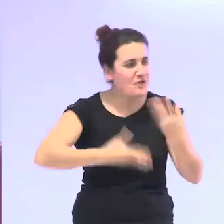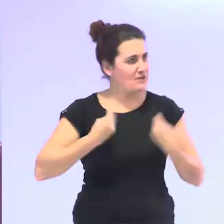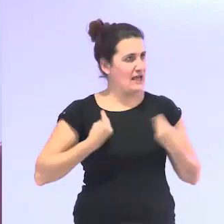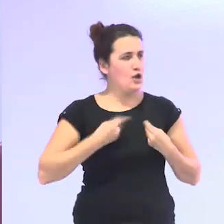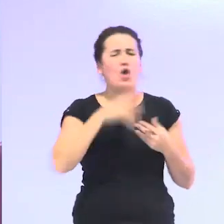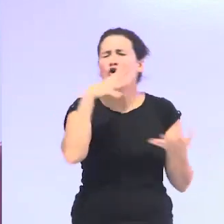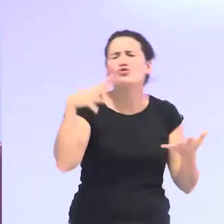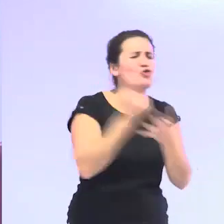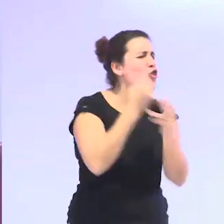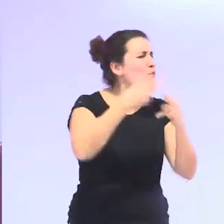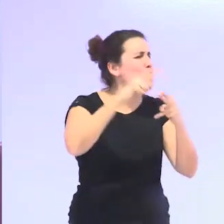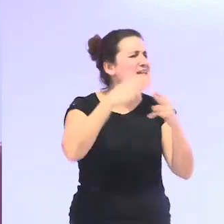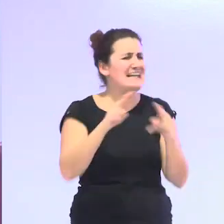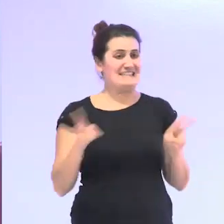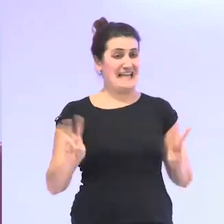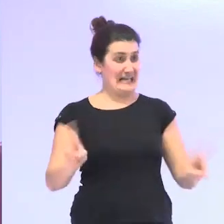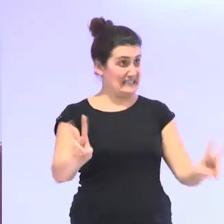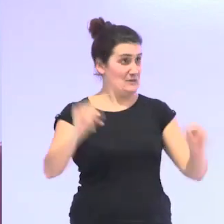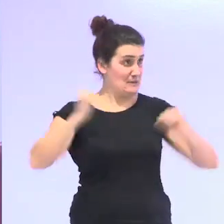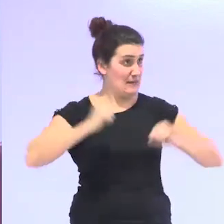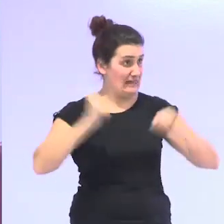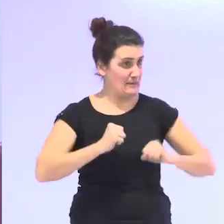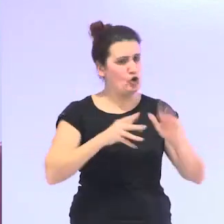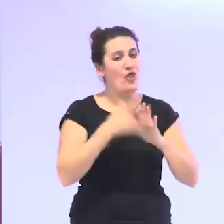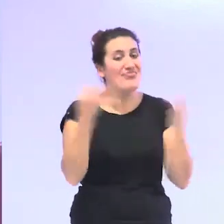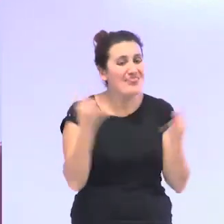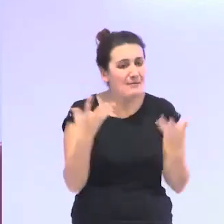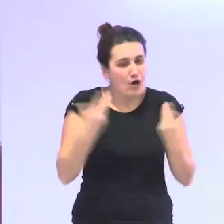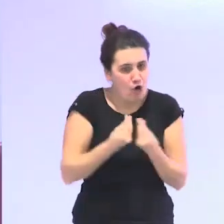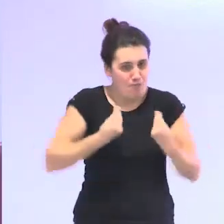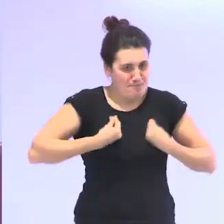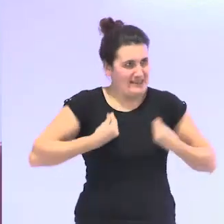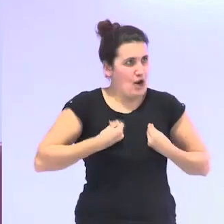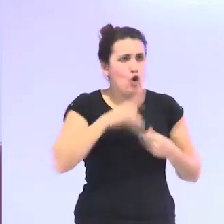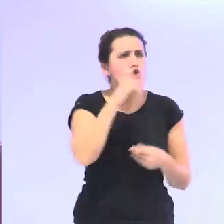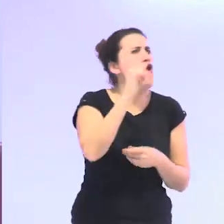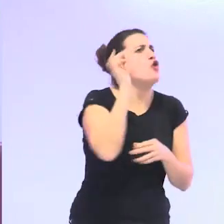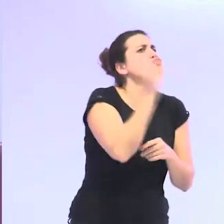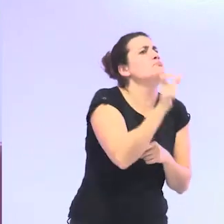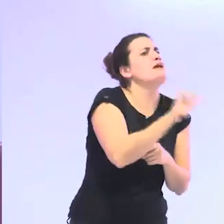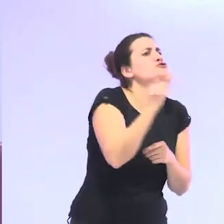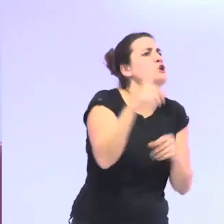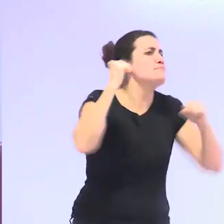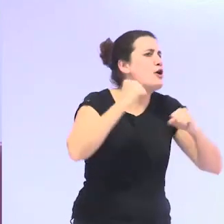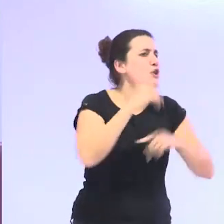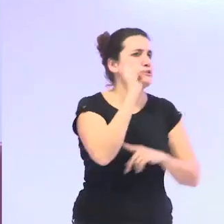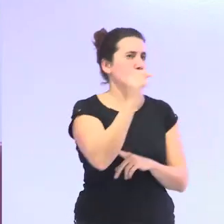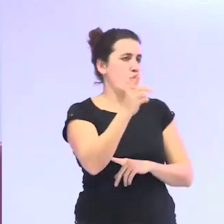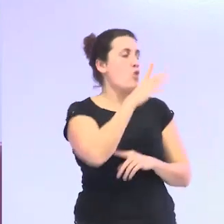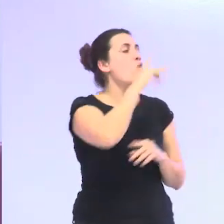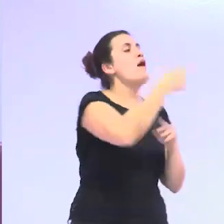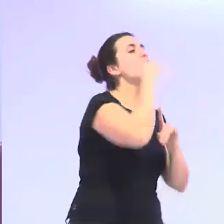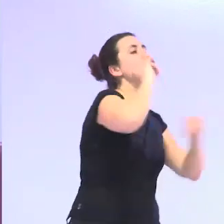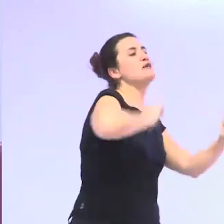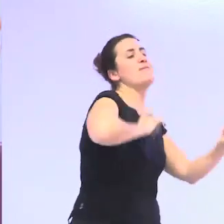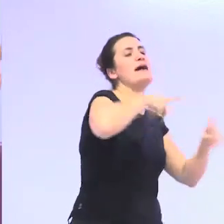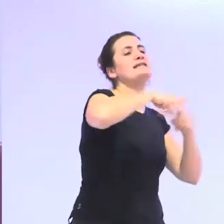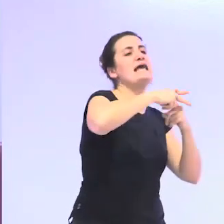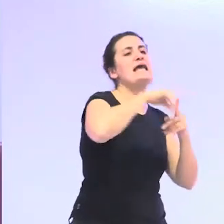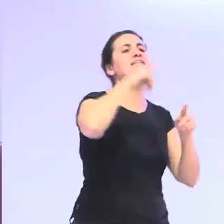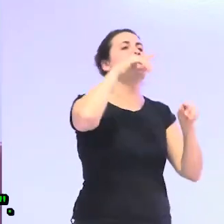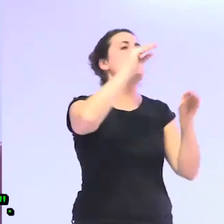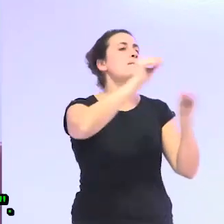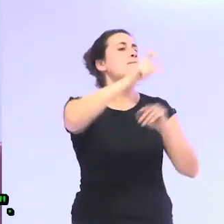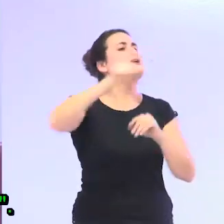políticas de envejecimiento activo deberían trabajar con el curso vital no con personas mayores a mi cuando me llaman para decir vamos a hacer talleres de envejecimiento activo con